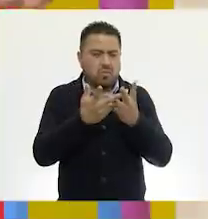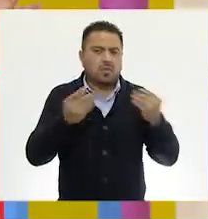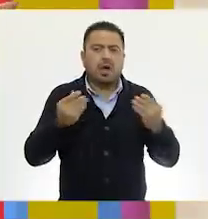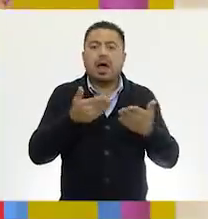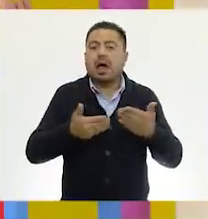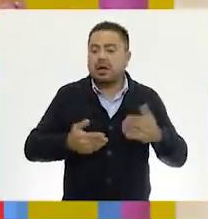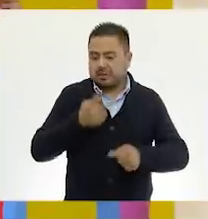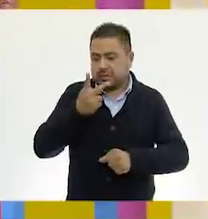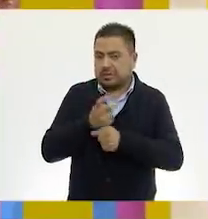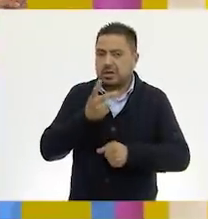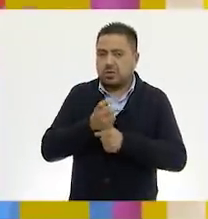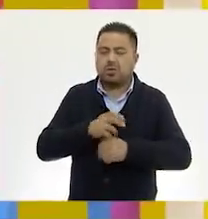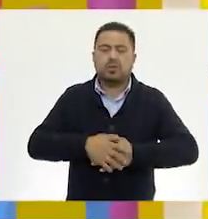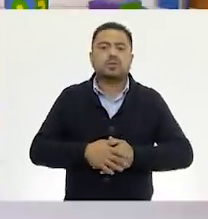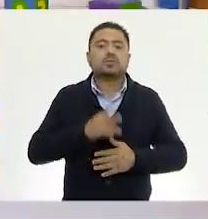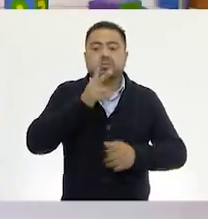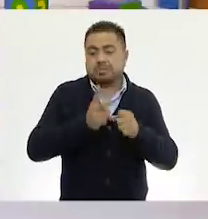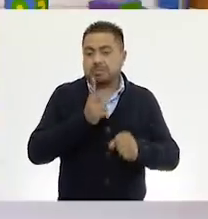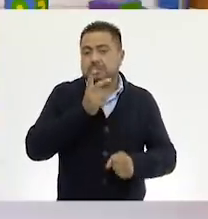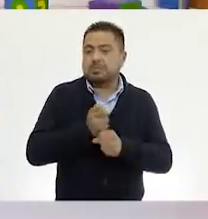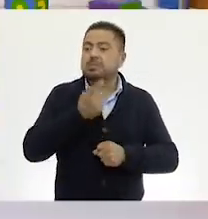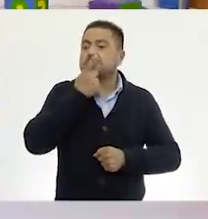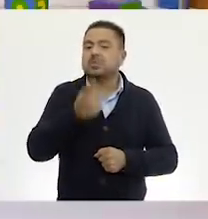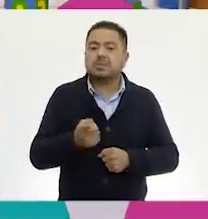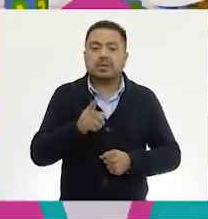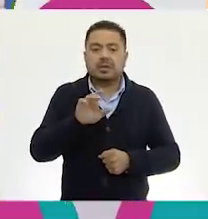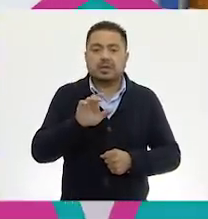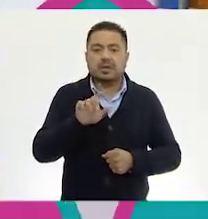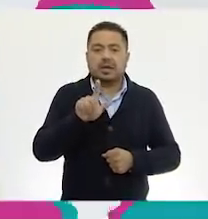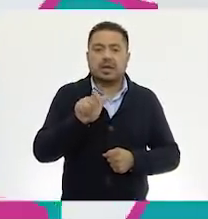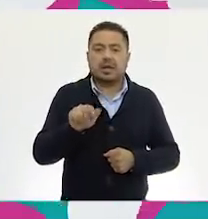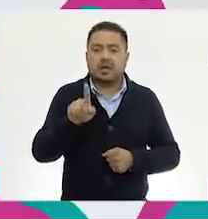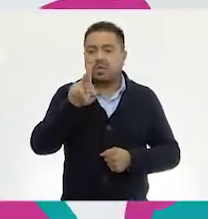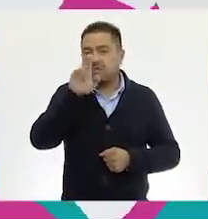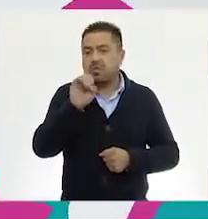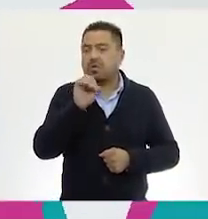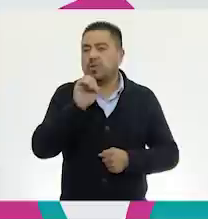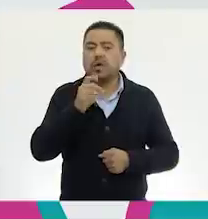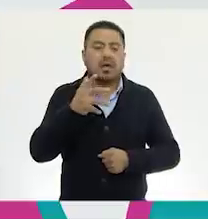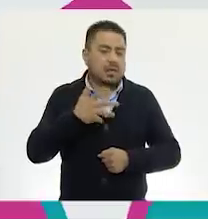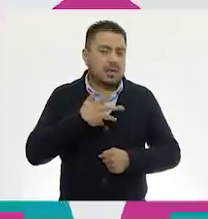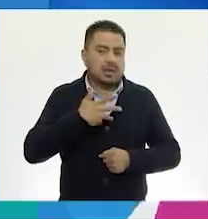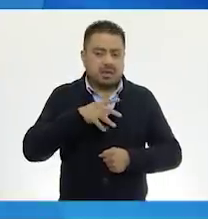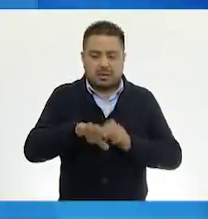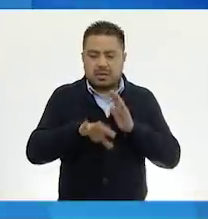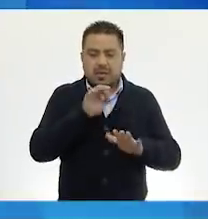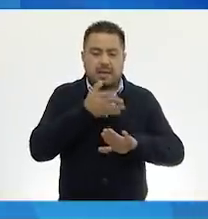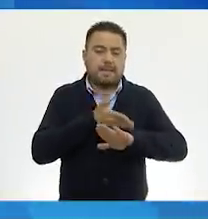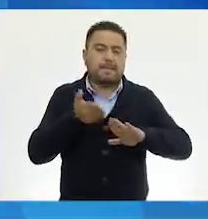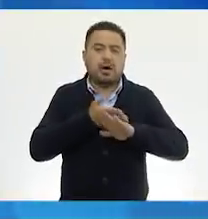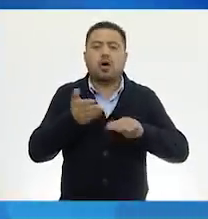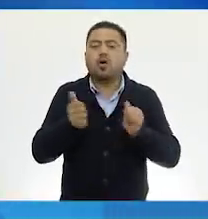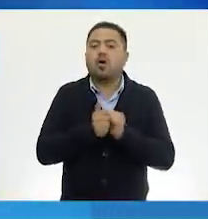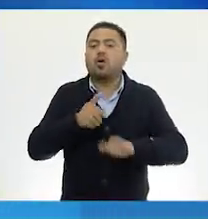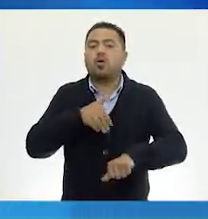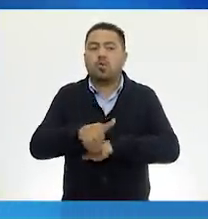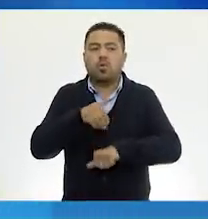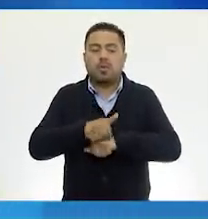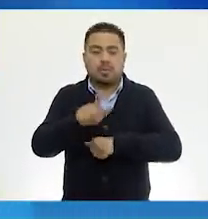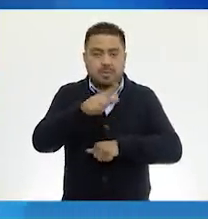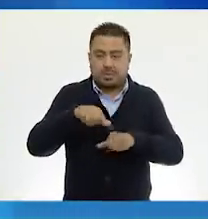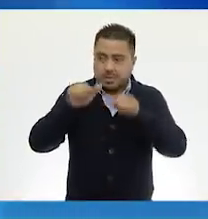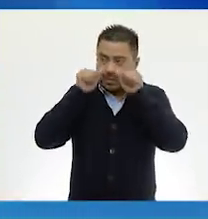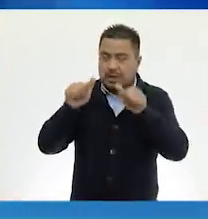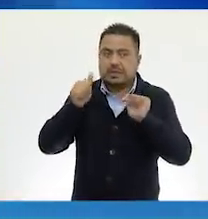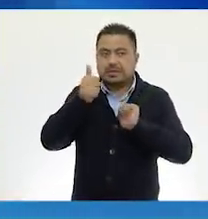Vamos con el segundo. El segundo dice, Claudio tiene la tarjeta blanca con el número, pongan atención,